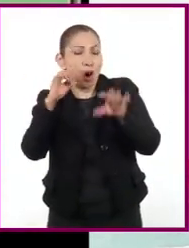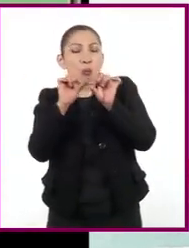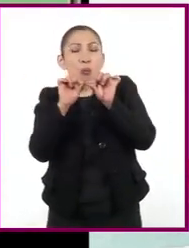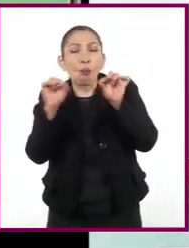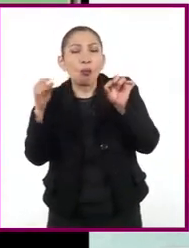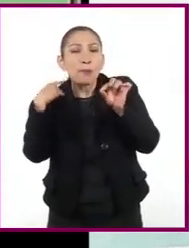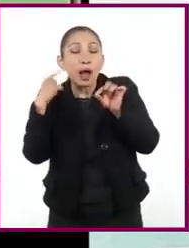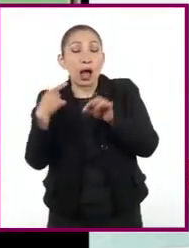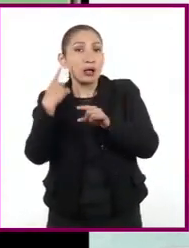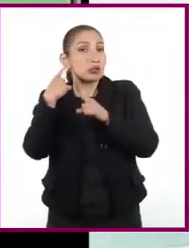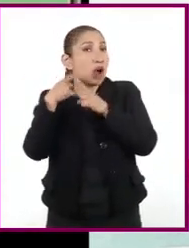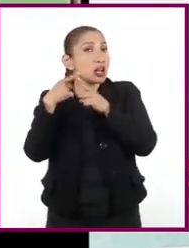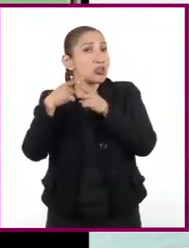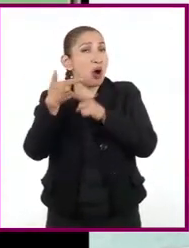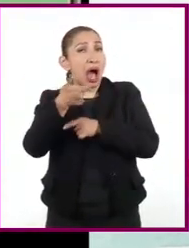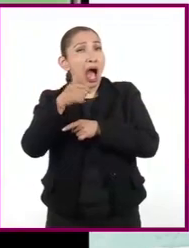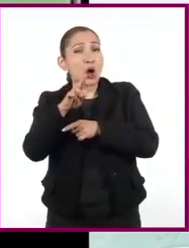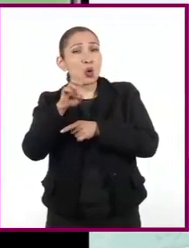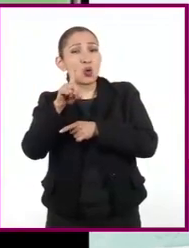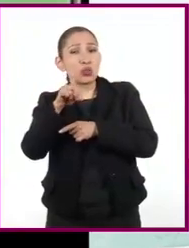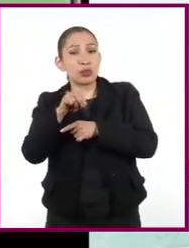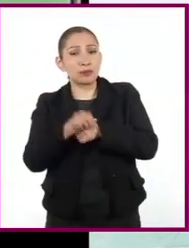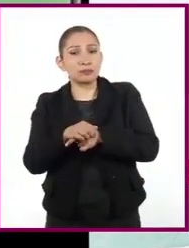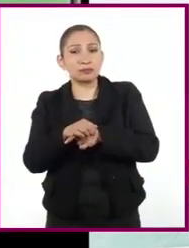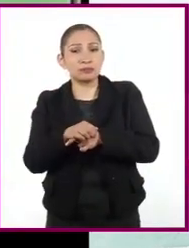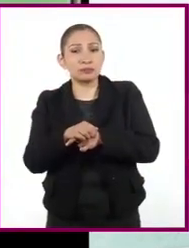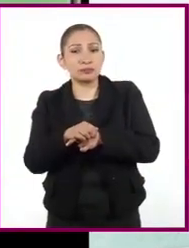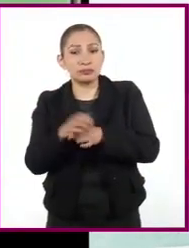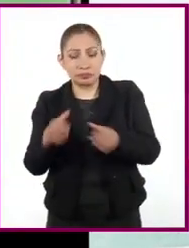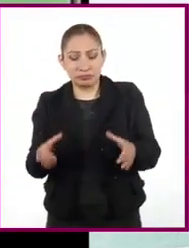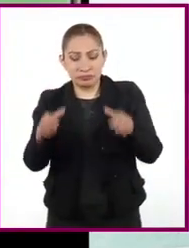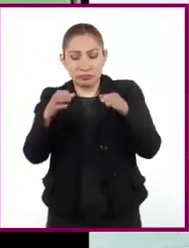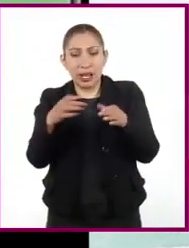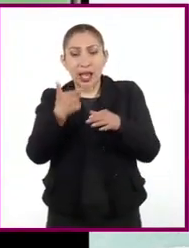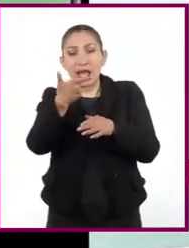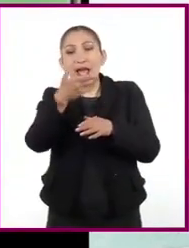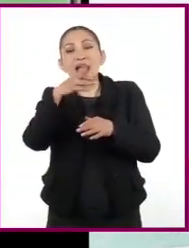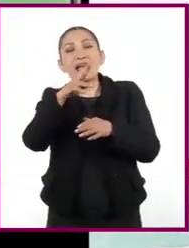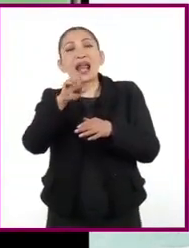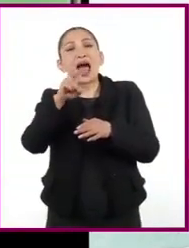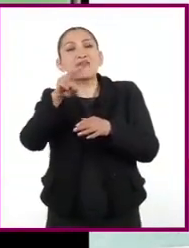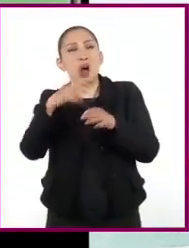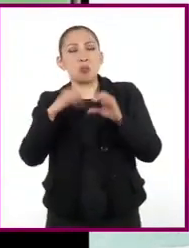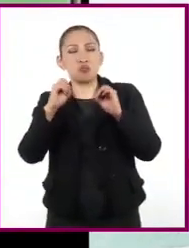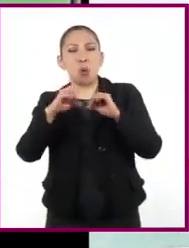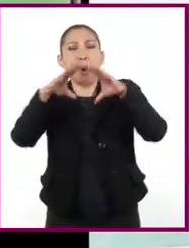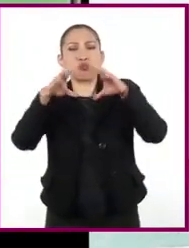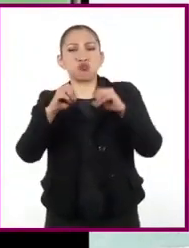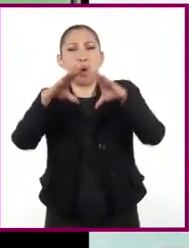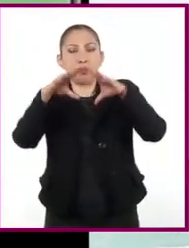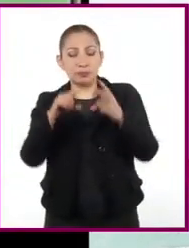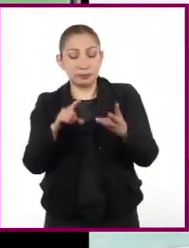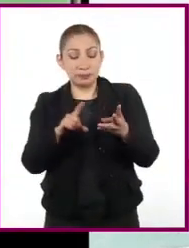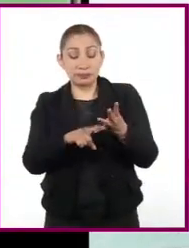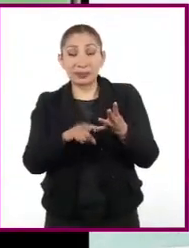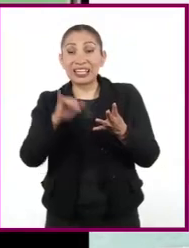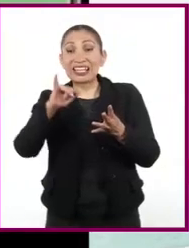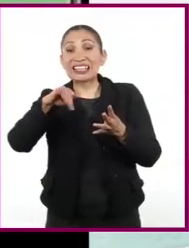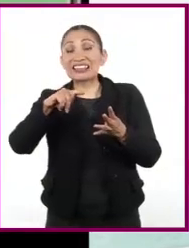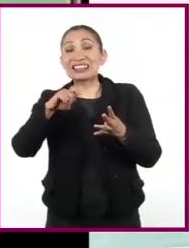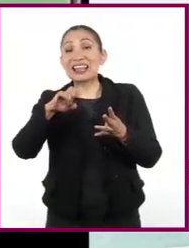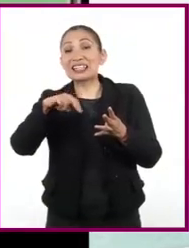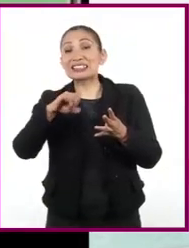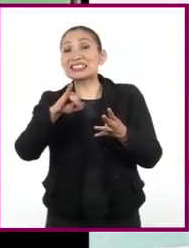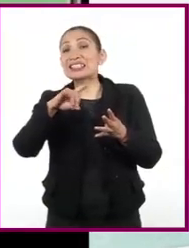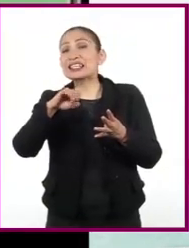las cucharas suenan más agudo y la cubeta suena más grave. Y luego, por último, falta la intensidad.